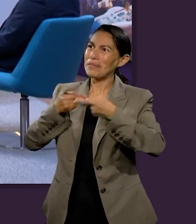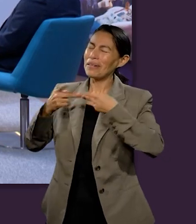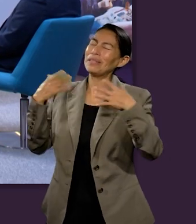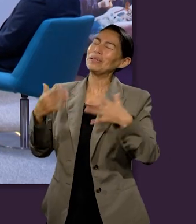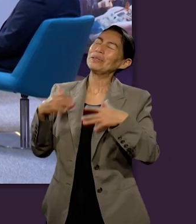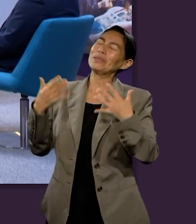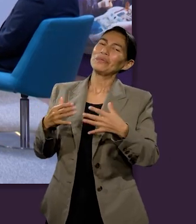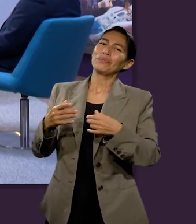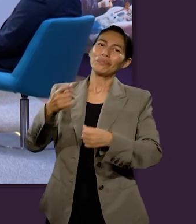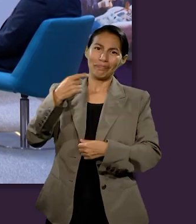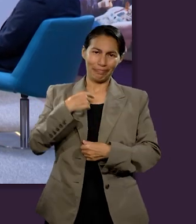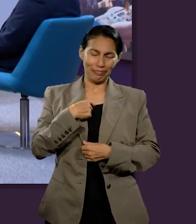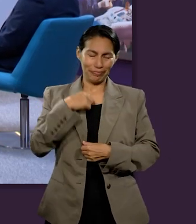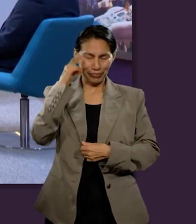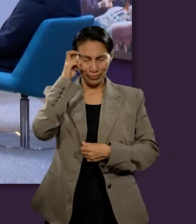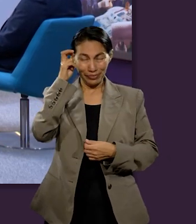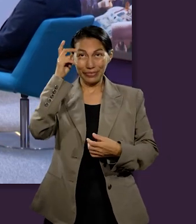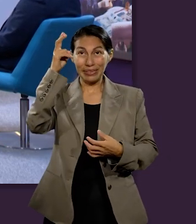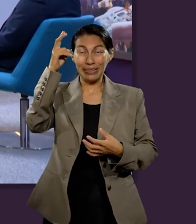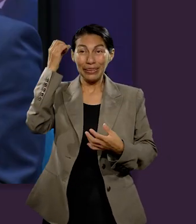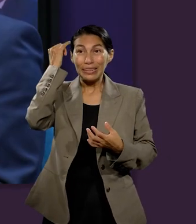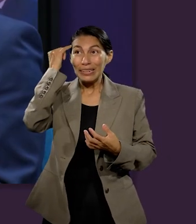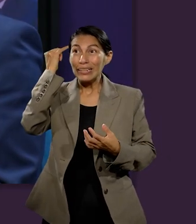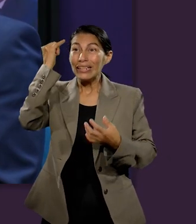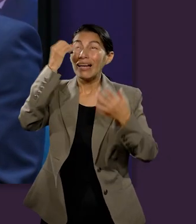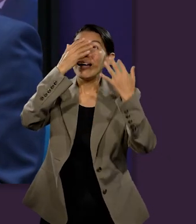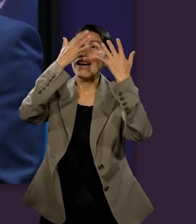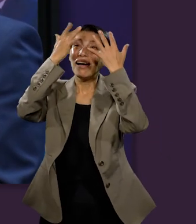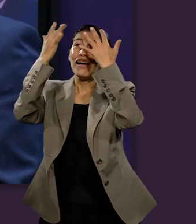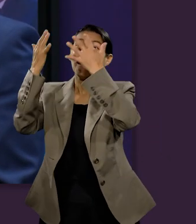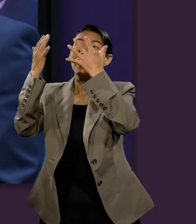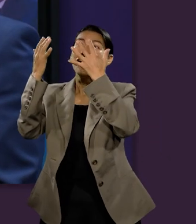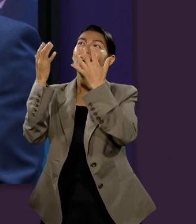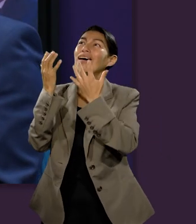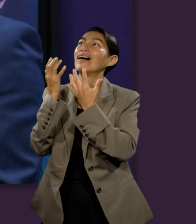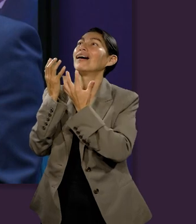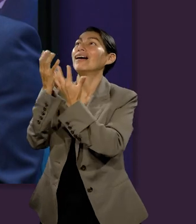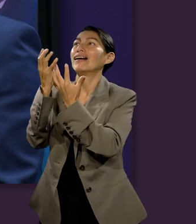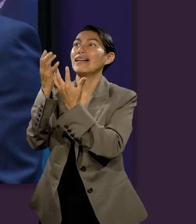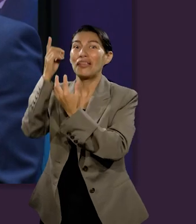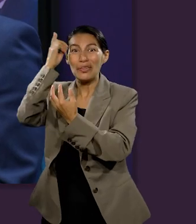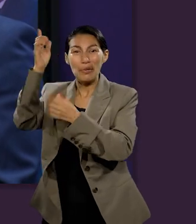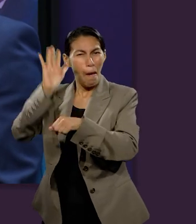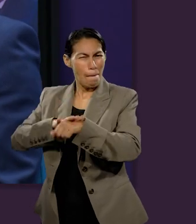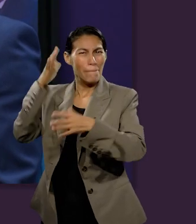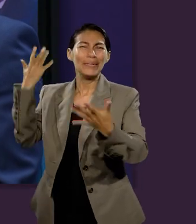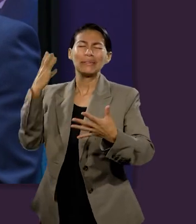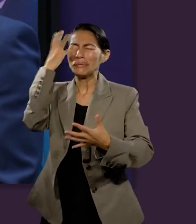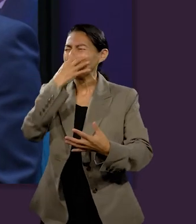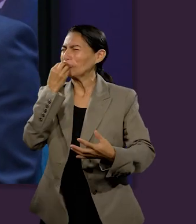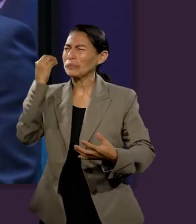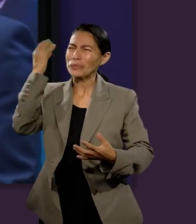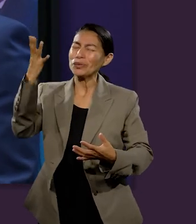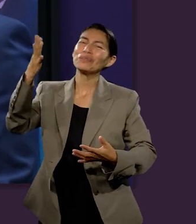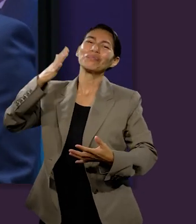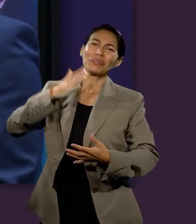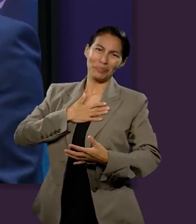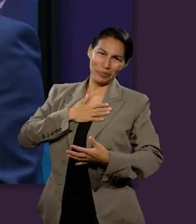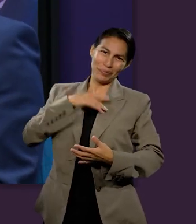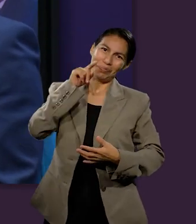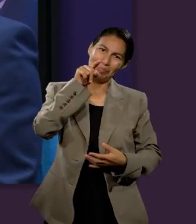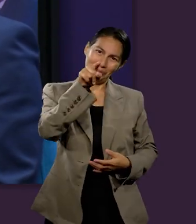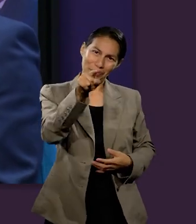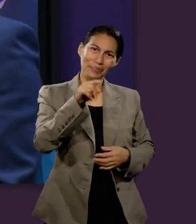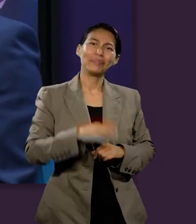sueños ilusiones y deseos Dios tiene deseos imaginaciones aún más